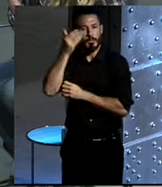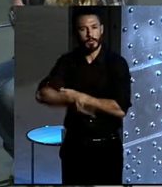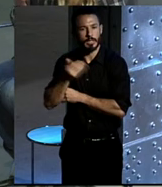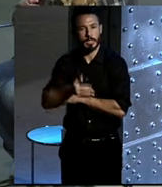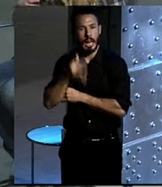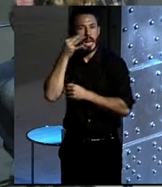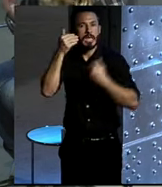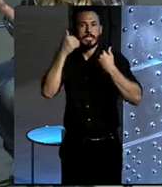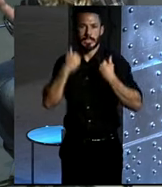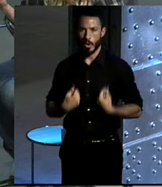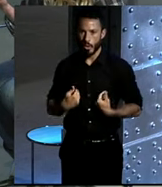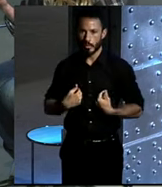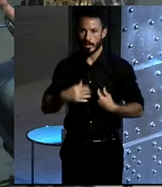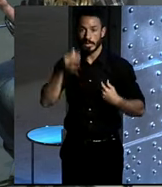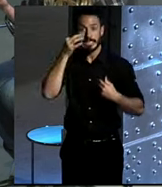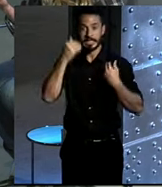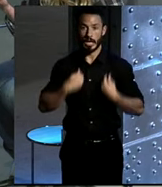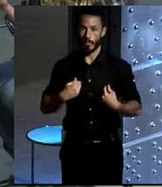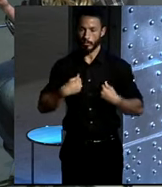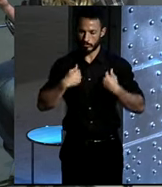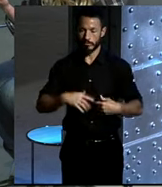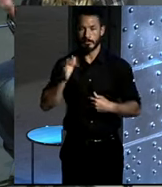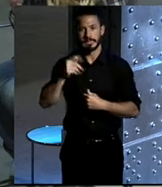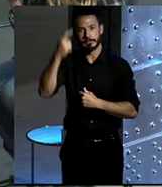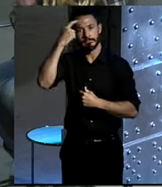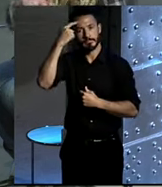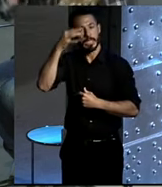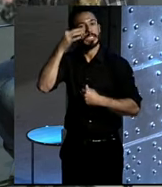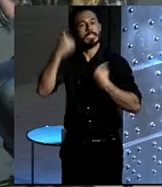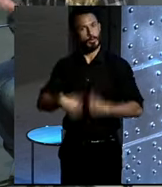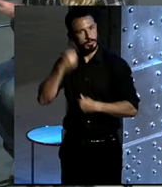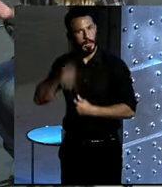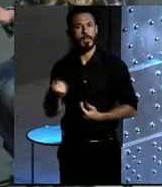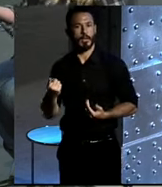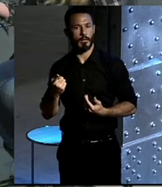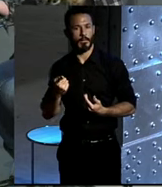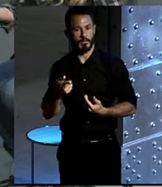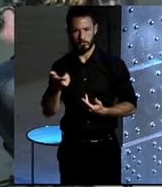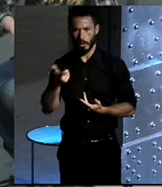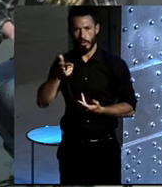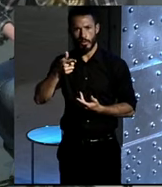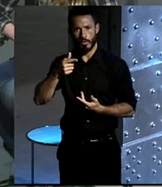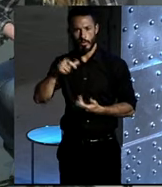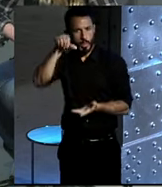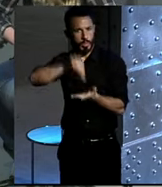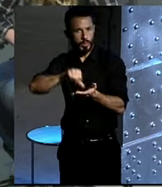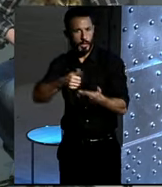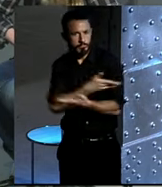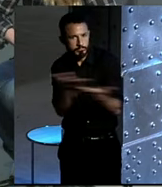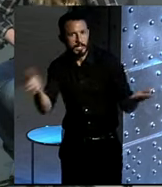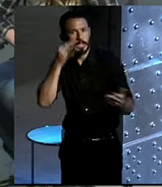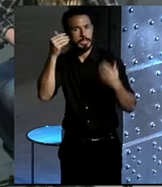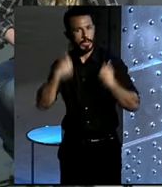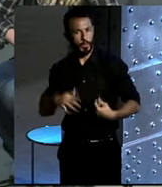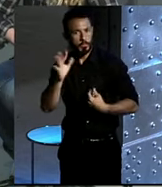salud, no solamente la física, sino también la salud mental de los ciudadanos. Y la salud de la ciudad, incluso, pues esto, el desarrollo